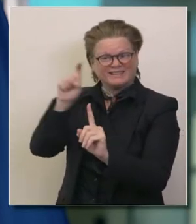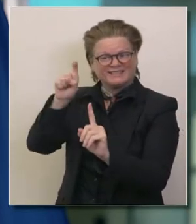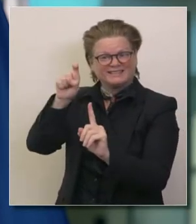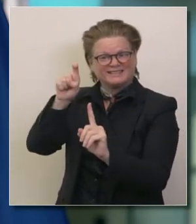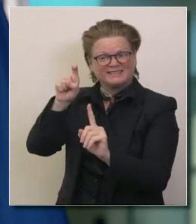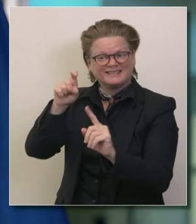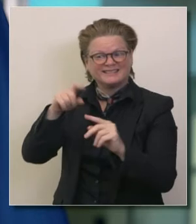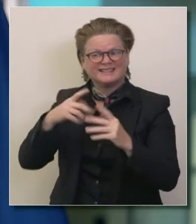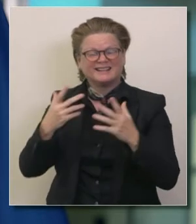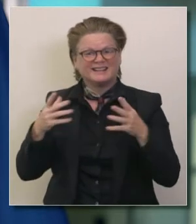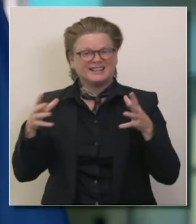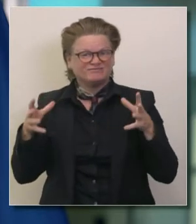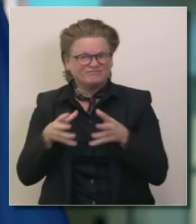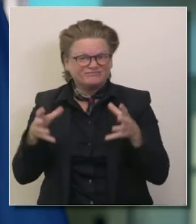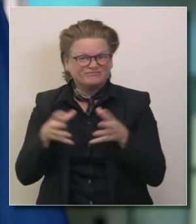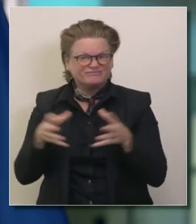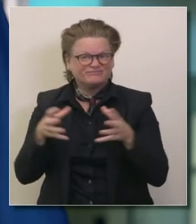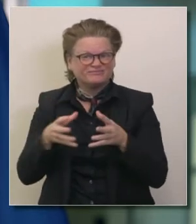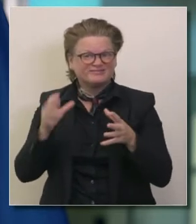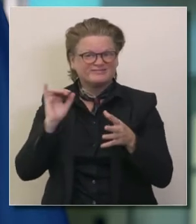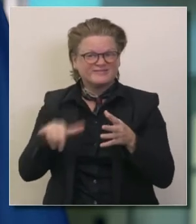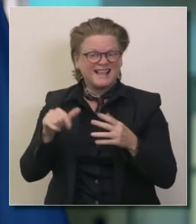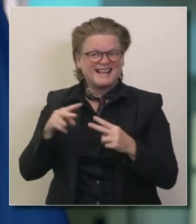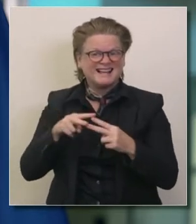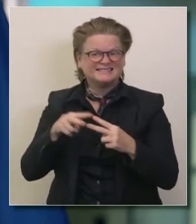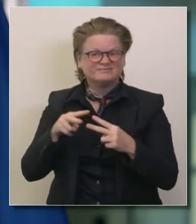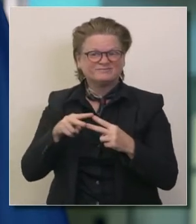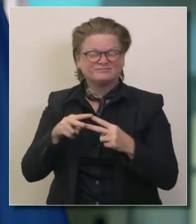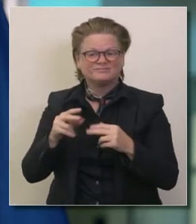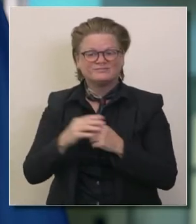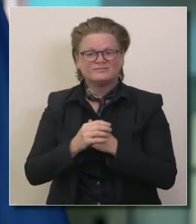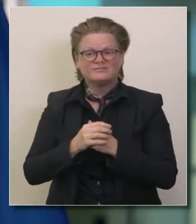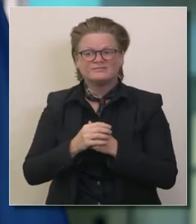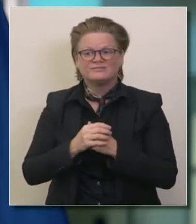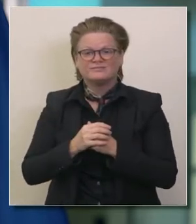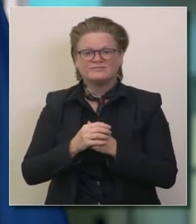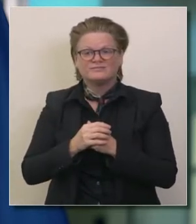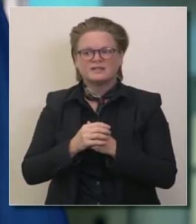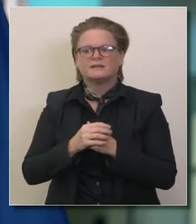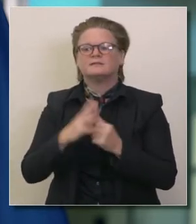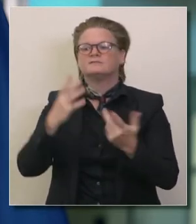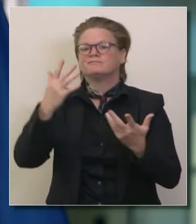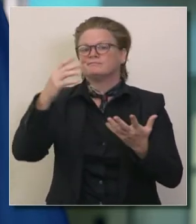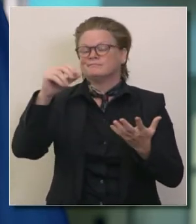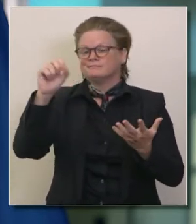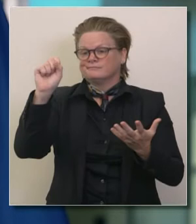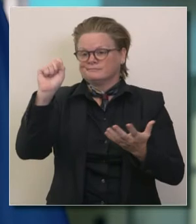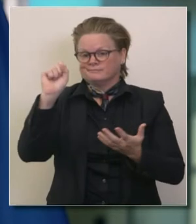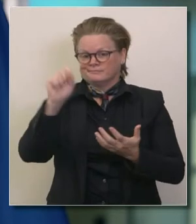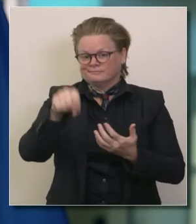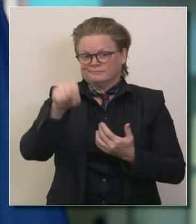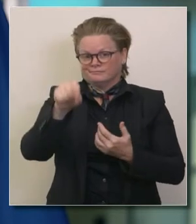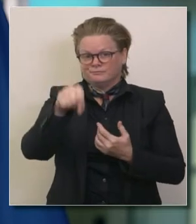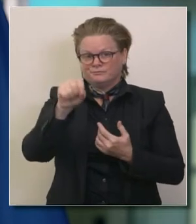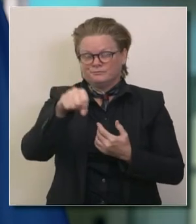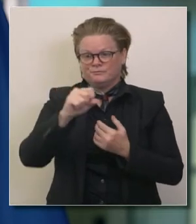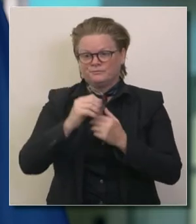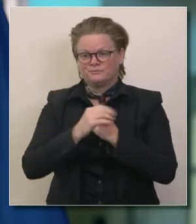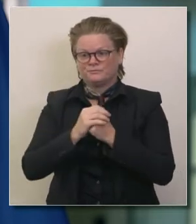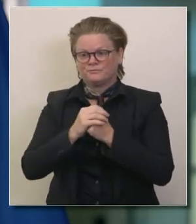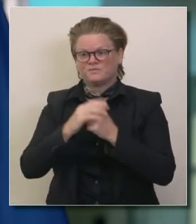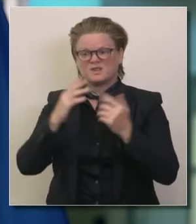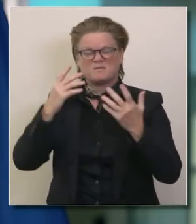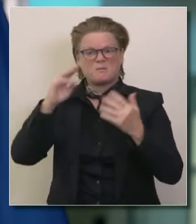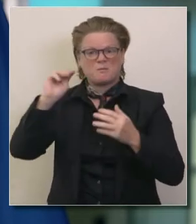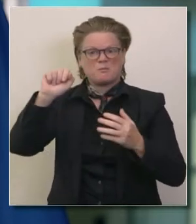aprecio mucho la pregunta el doctor Galli está aquí en un momento le voy a pedir que diga algunas palabras la mayoría de los californianos estamos bajo este